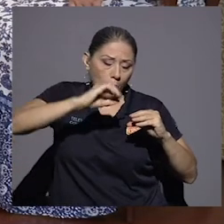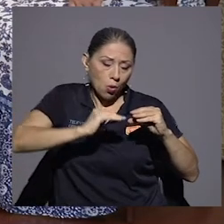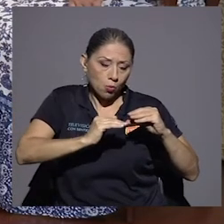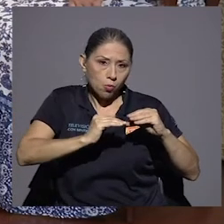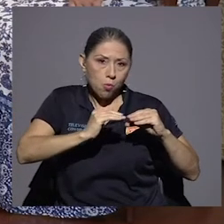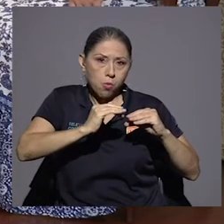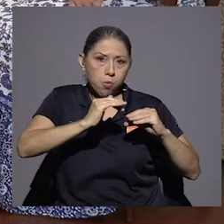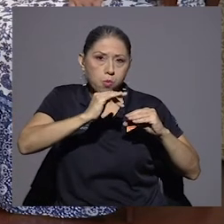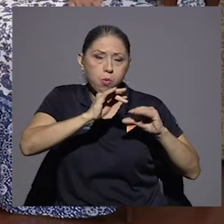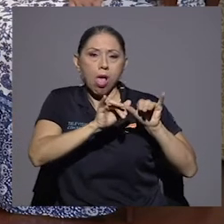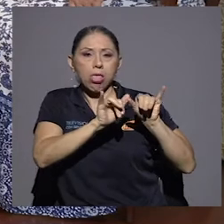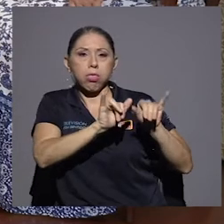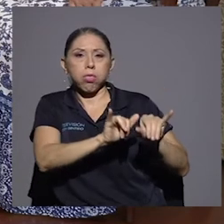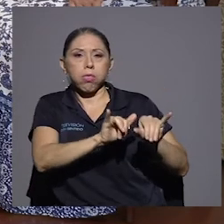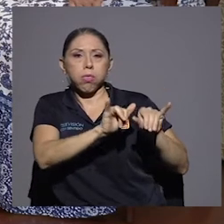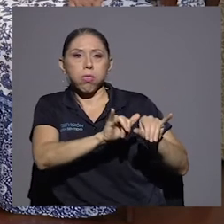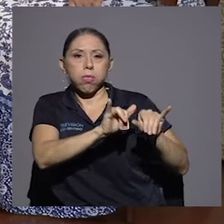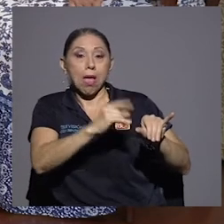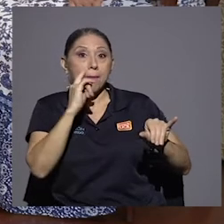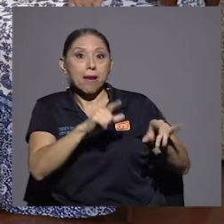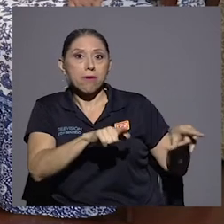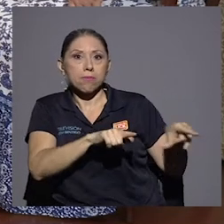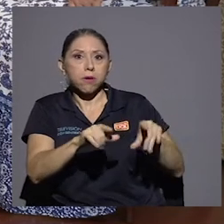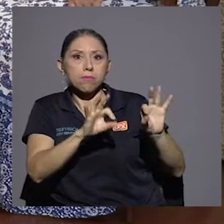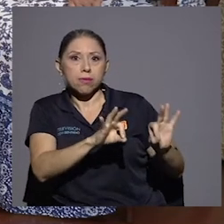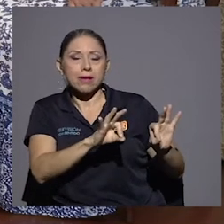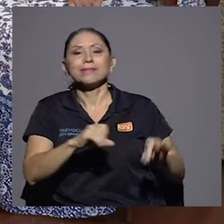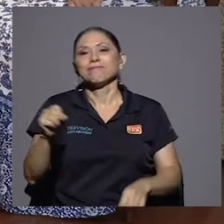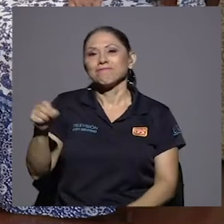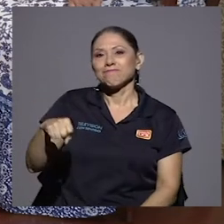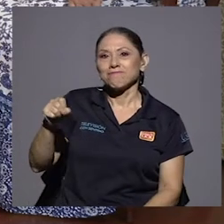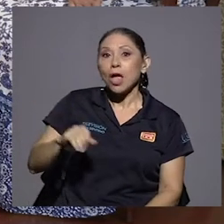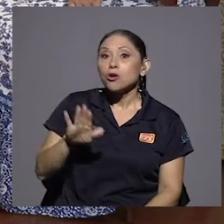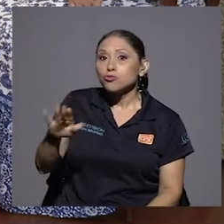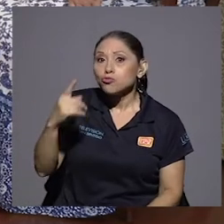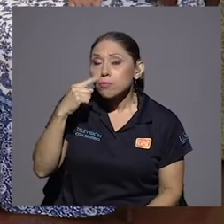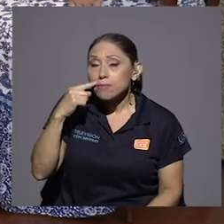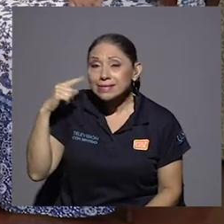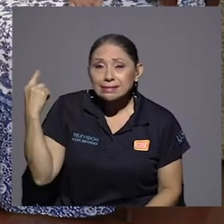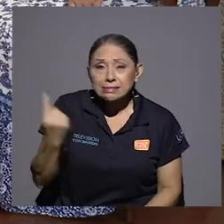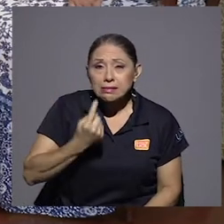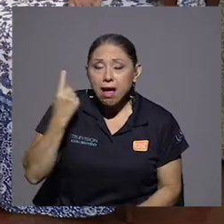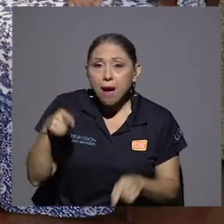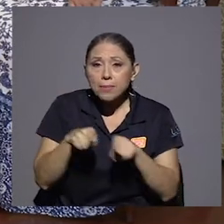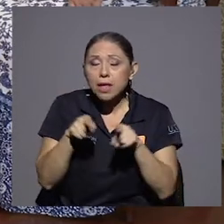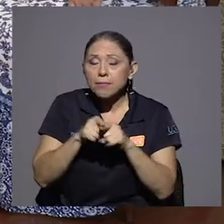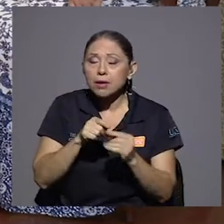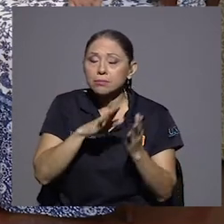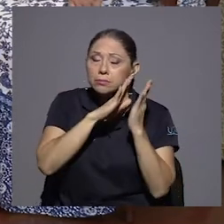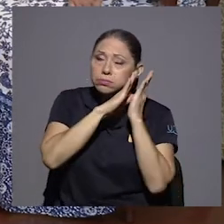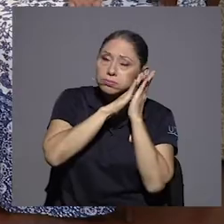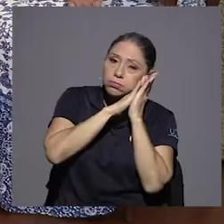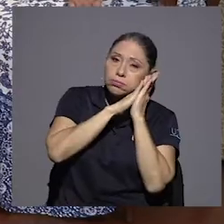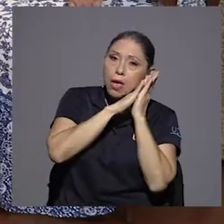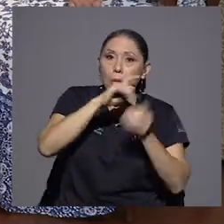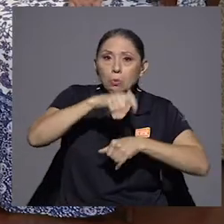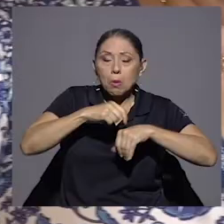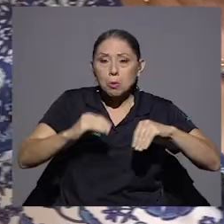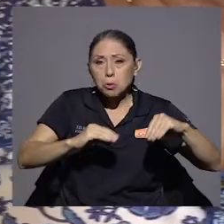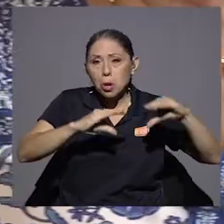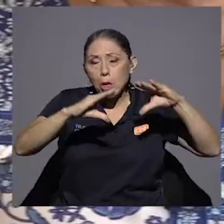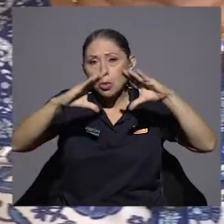Otro dato muy interesante de su papá era que siempre hacía siesta. Sí, siempre. Él